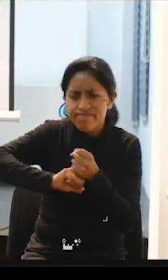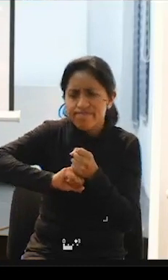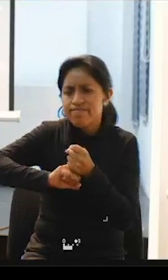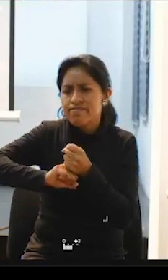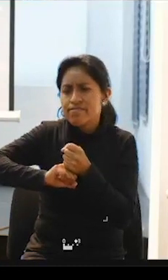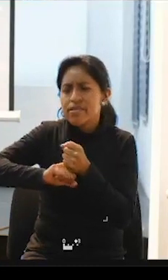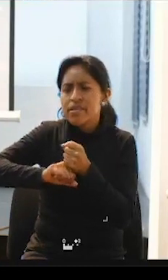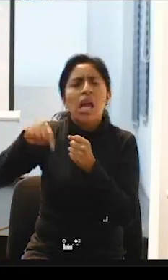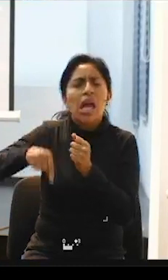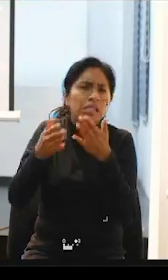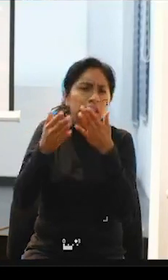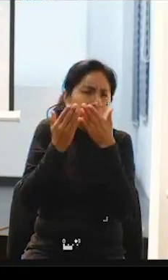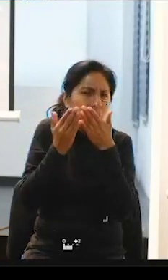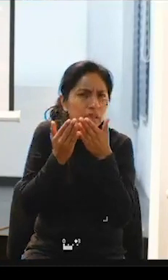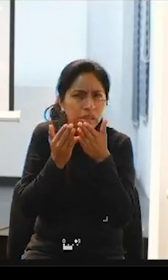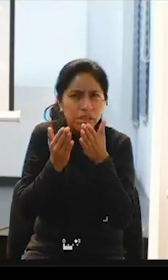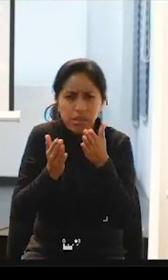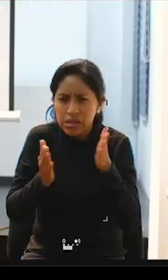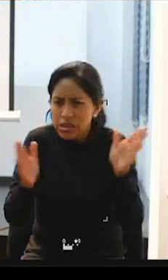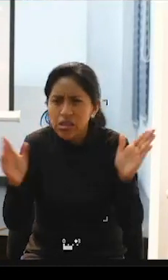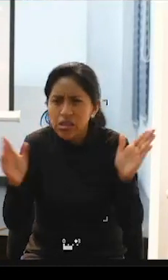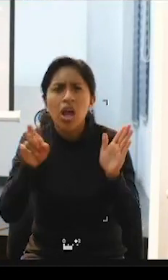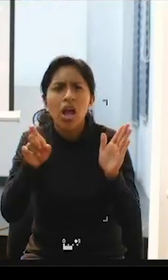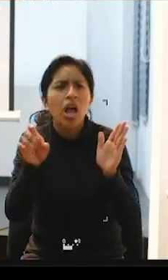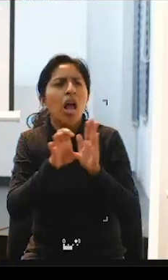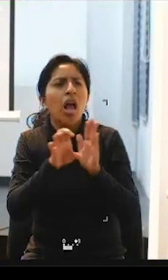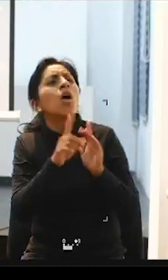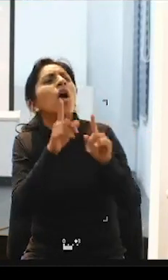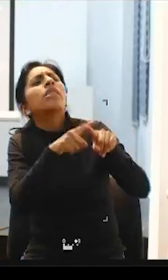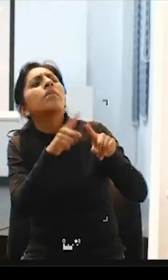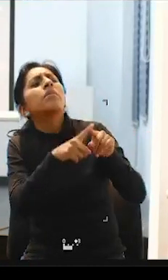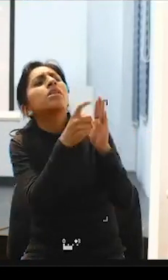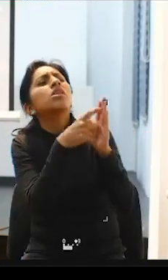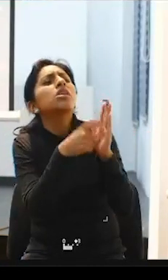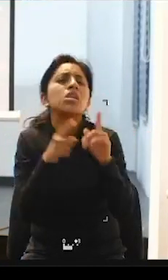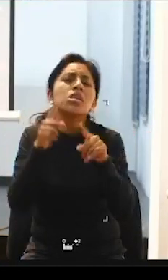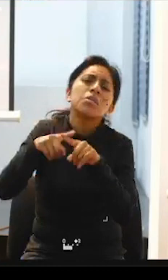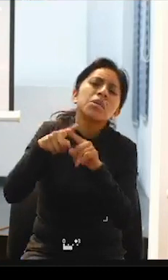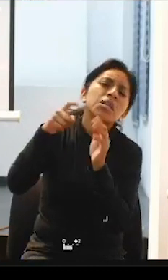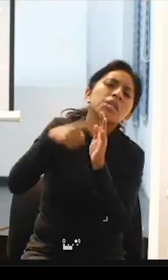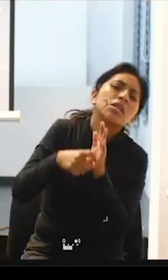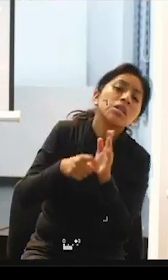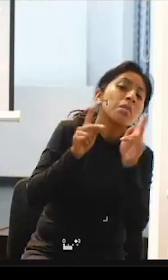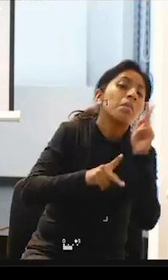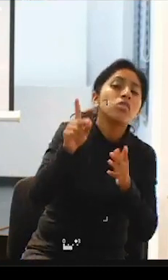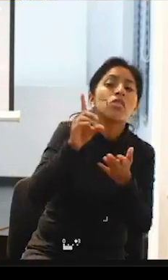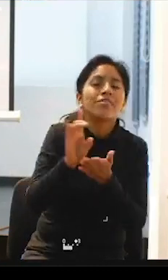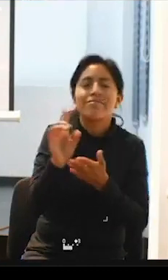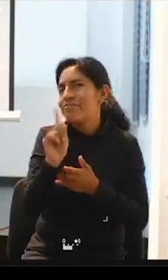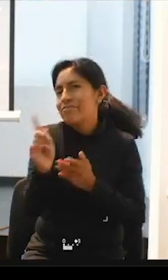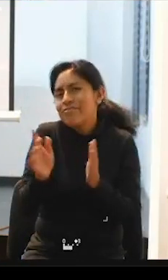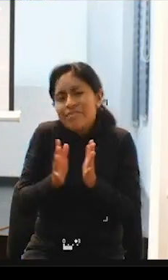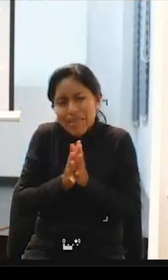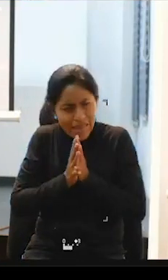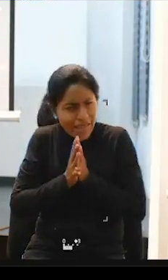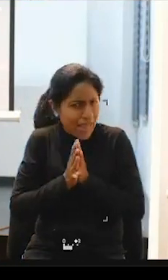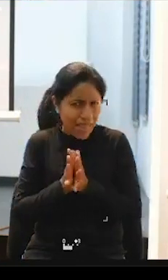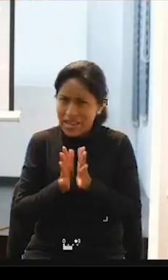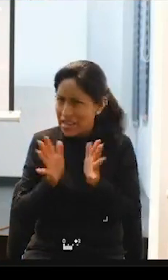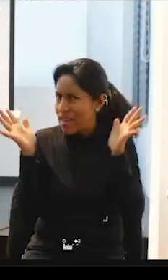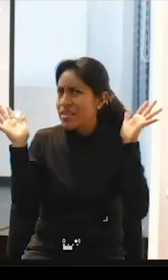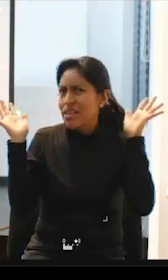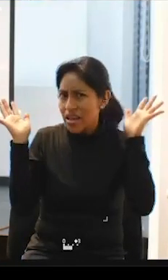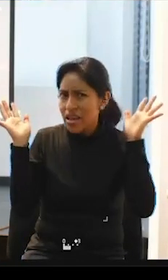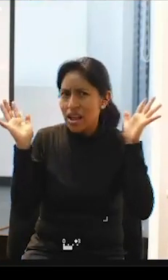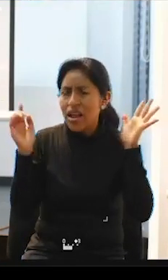muy abierta porque no restringe según el tipo de discapacidad para todas las personas en situación de discapacidad al menos así se